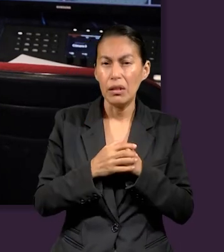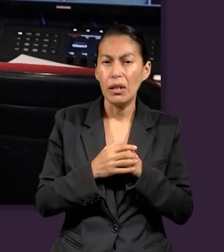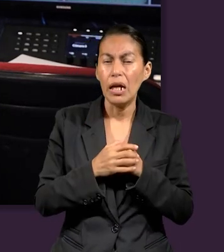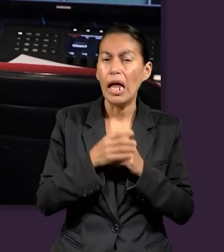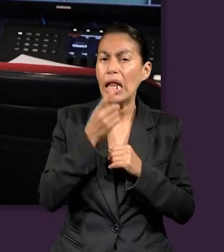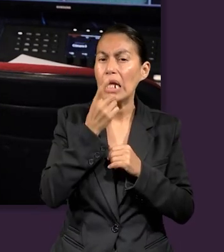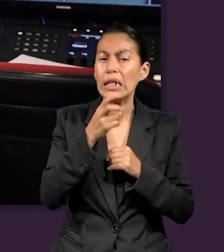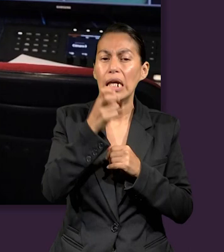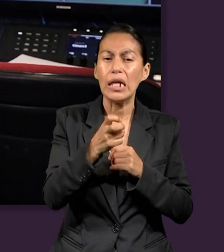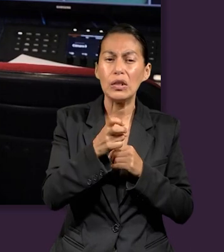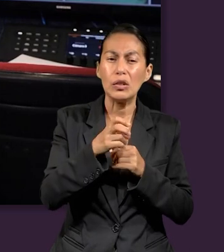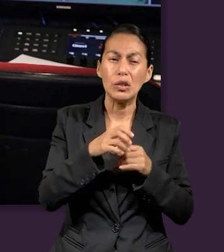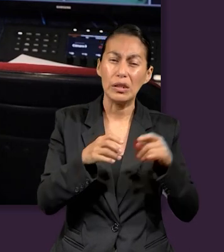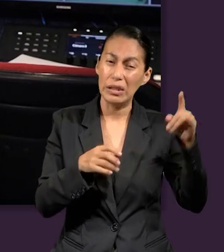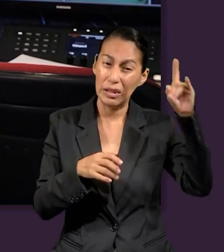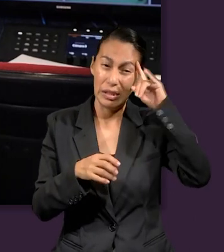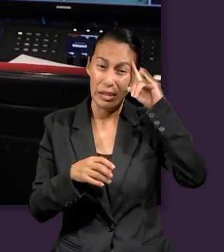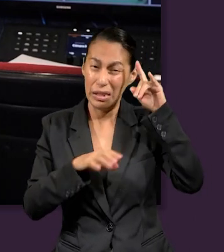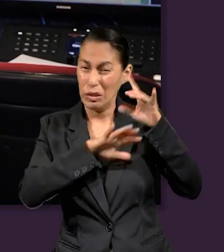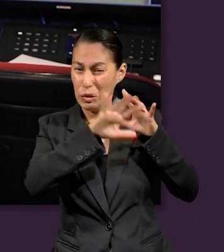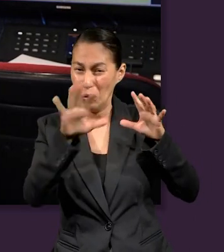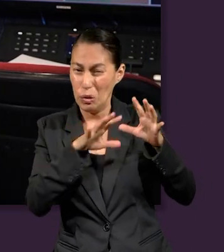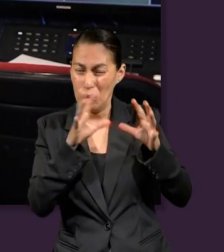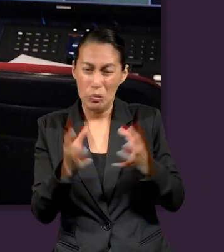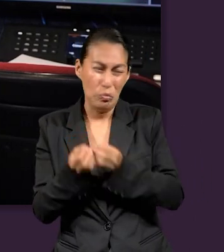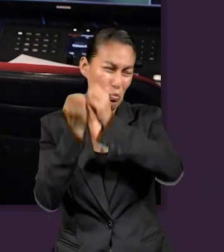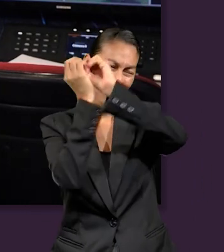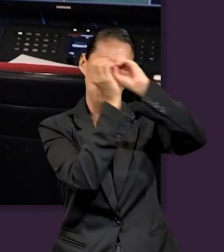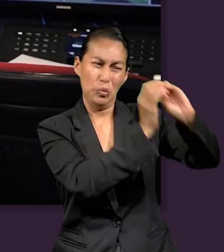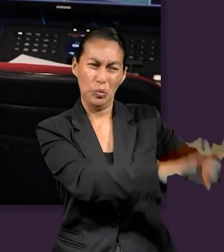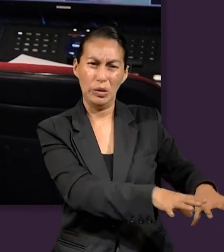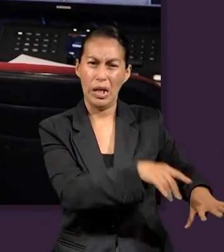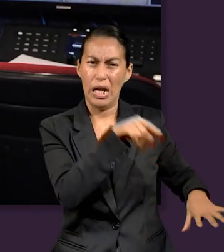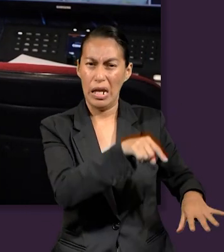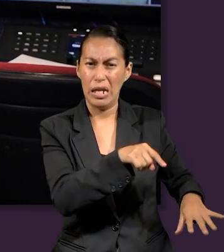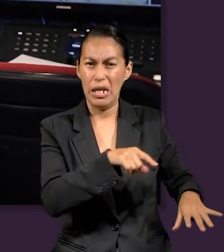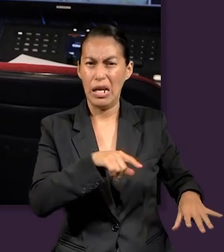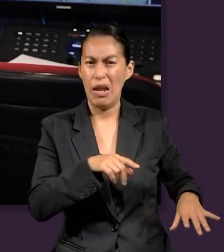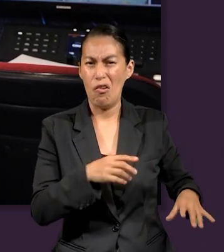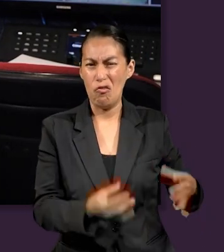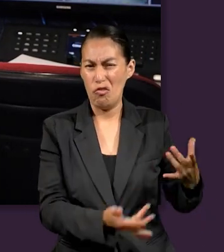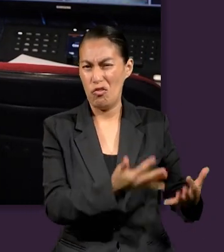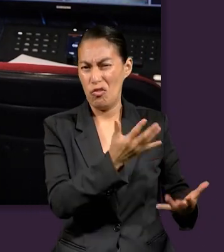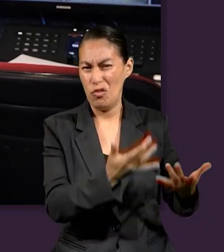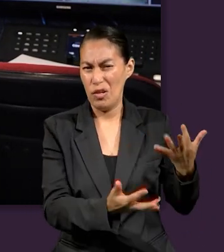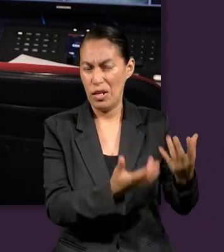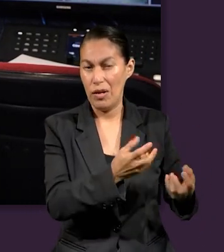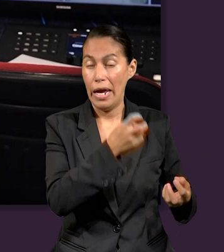seguidores son echados al lago de fuego. Este es el juicio ejecutivo.